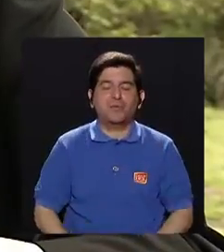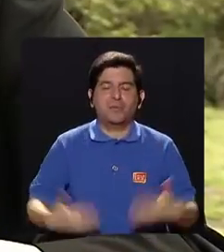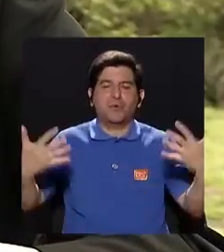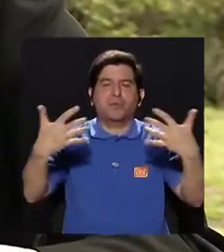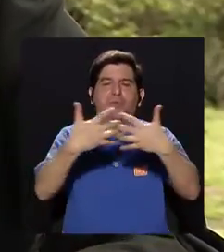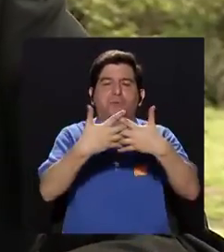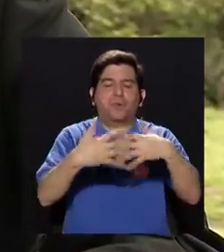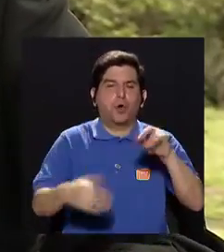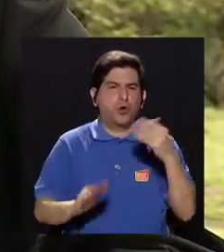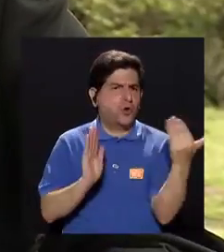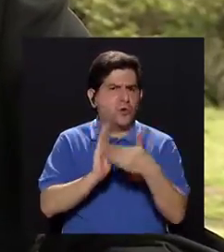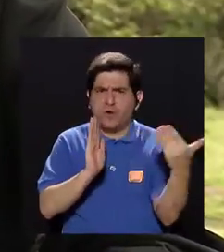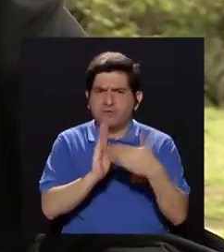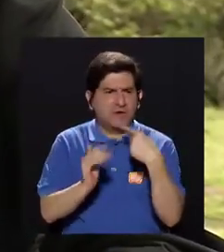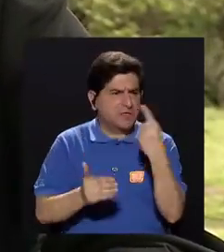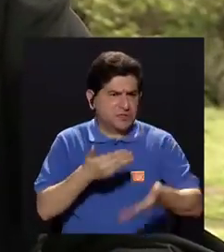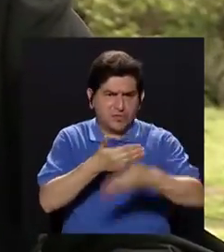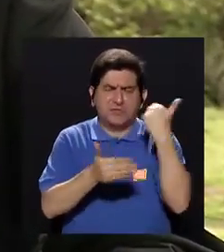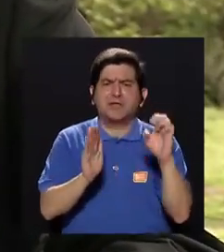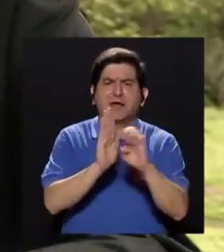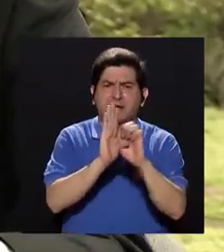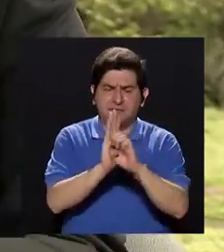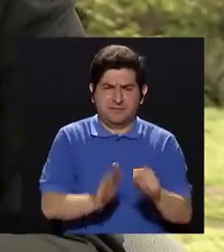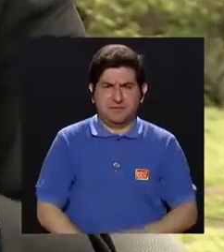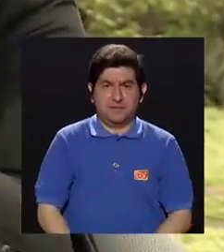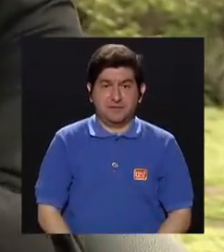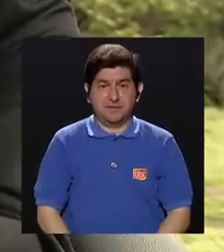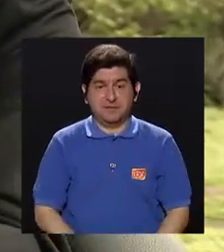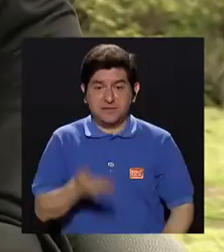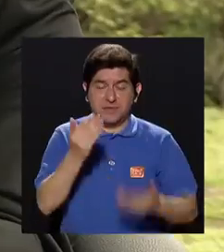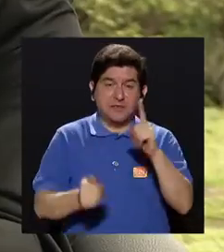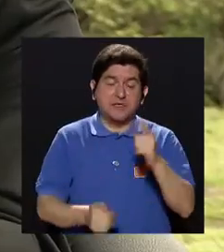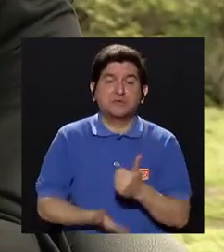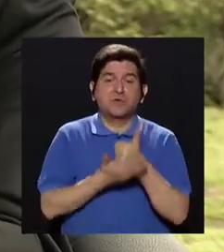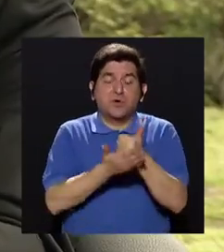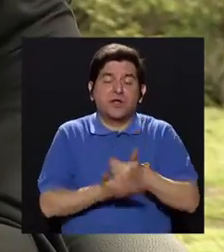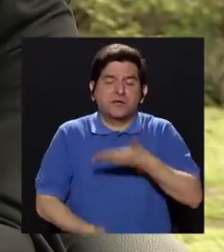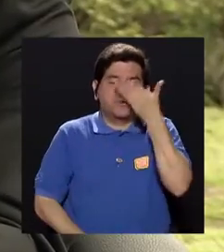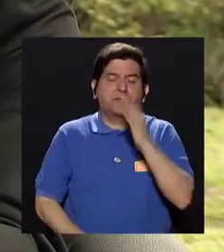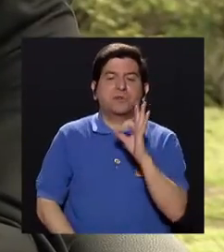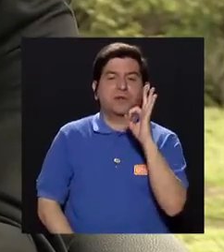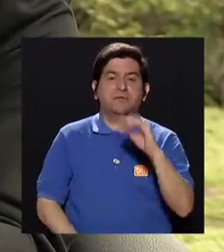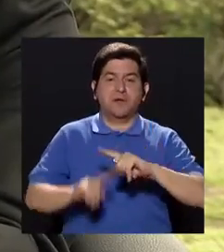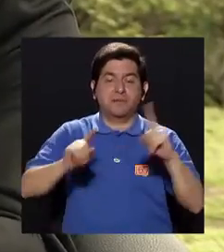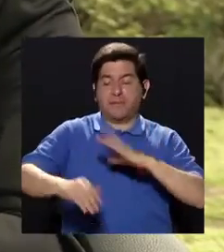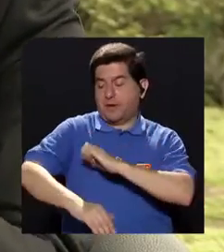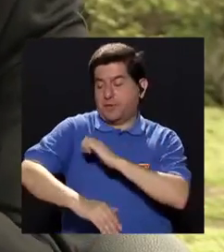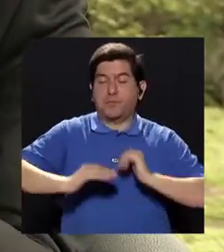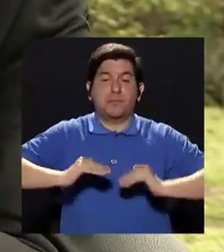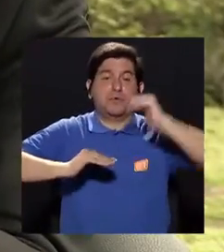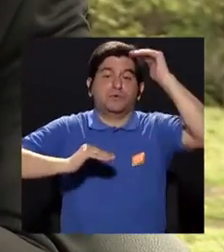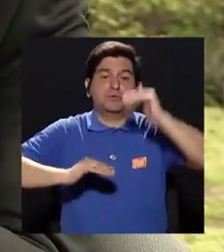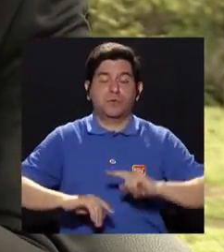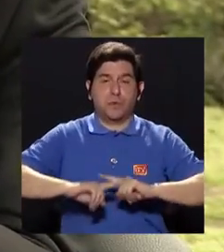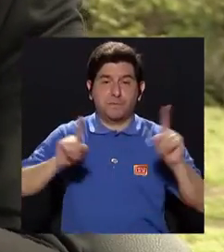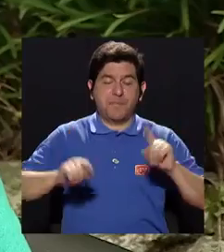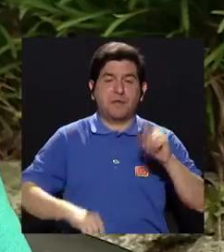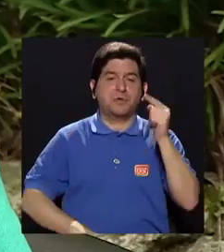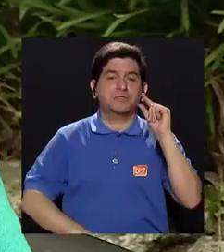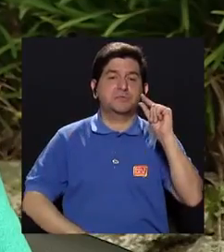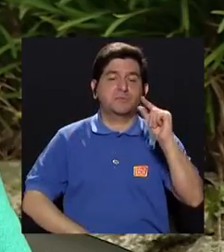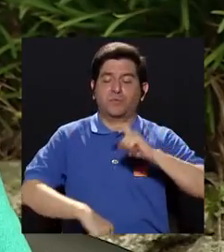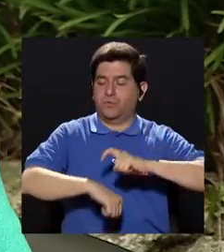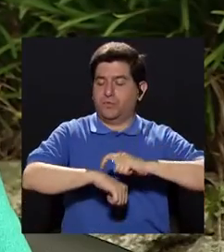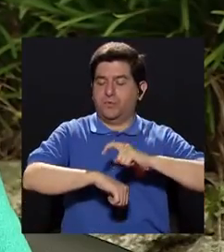hagan ninguna interacción, ningún daño. Por ejemplo, ese ejemplo que les decía, viene el que te quita la congestión, pero a la vez sube la presión. Pero